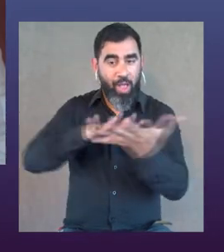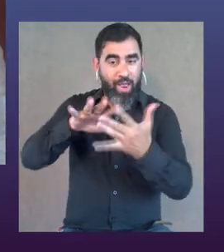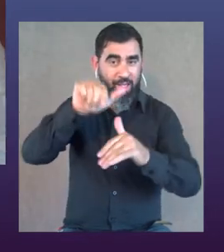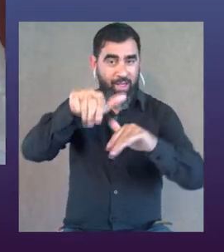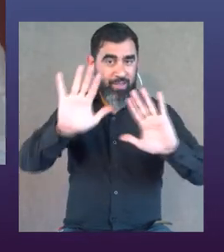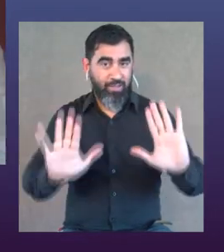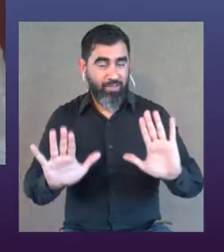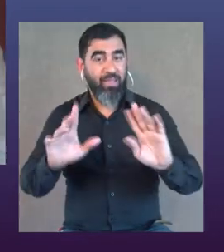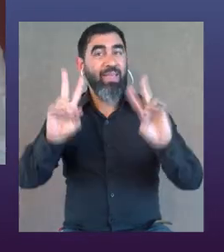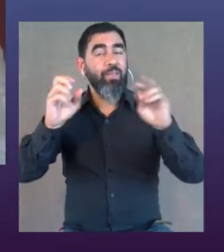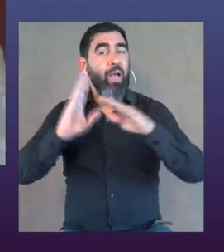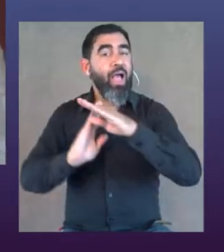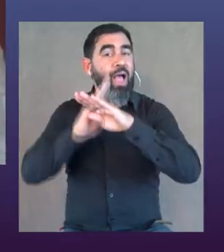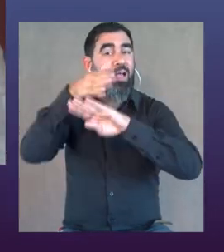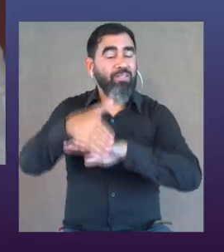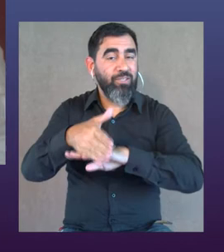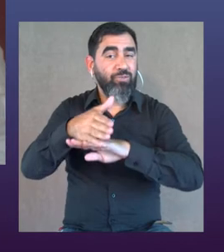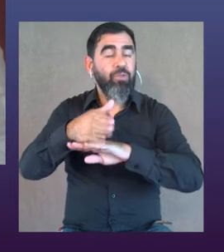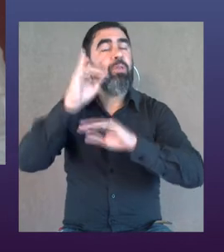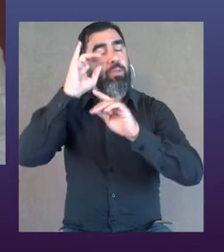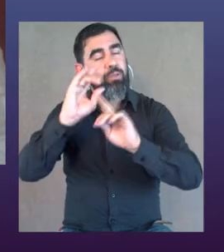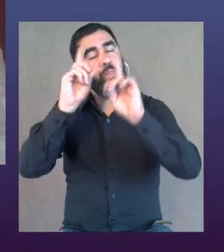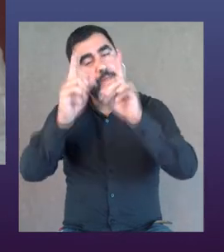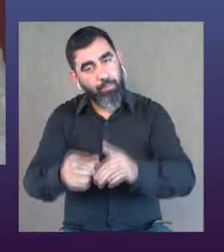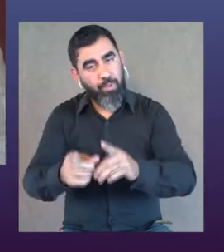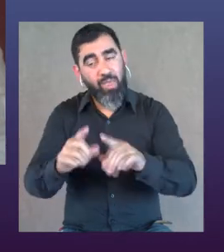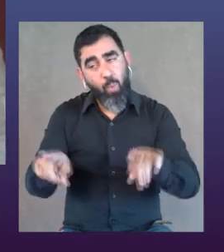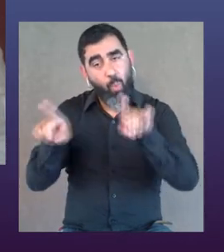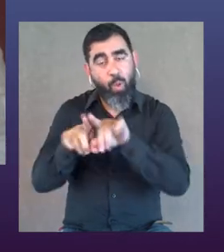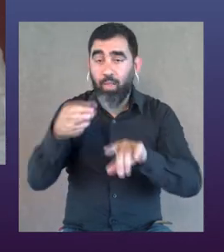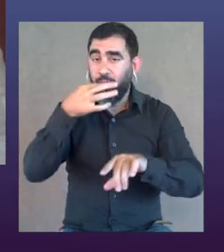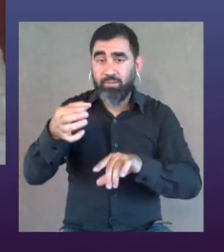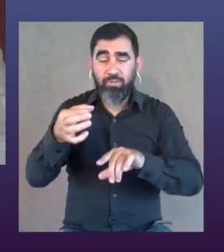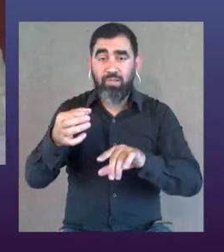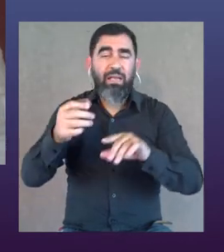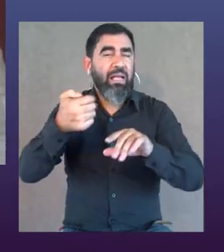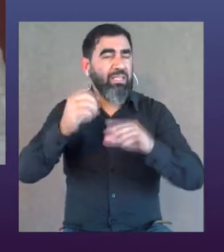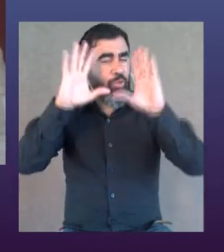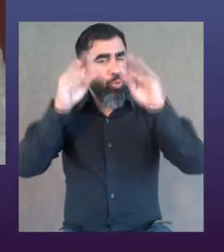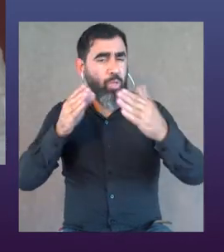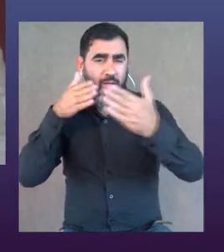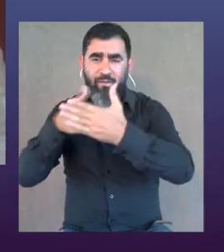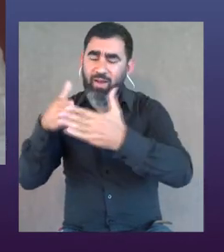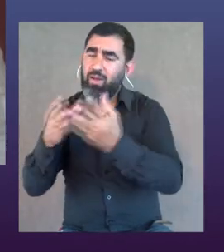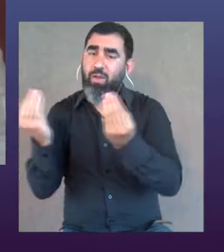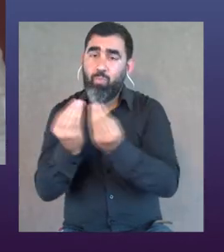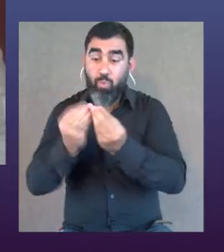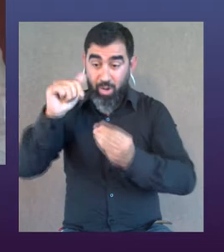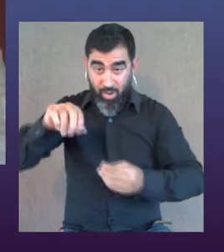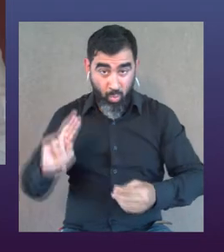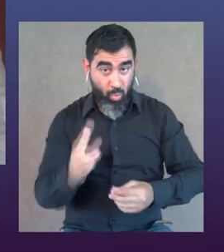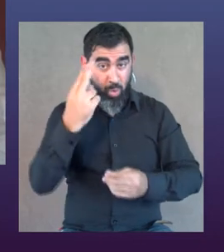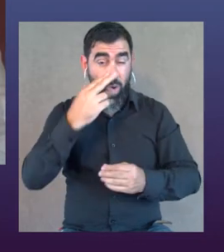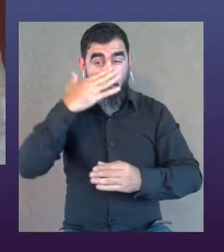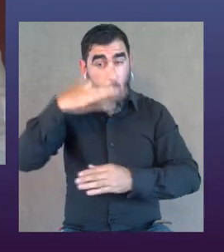contenidos en esa área. Y el acceso a los espectáculos, sí, también, como dicen, es casi todas las barreras.